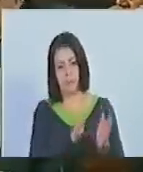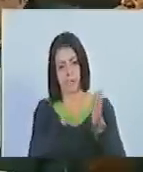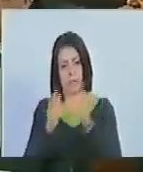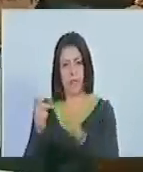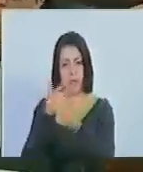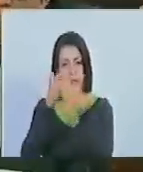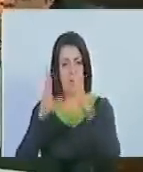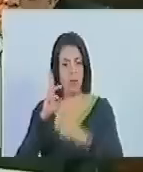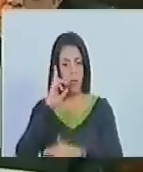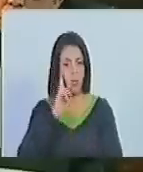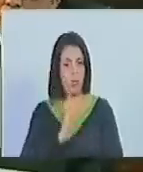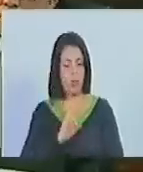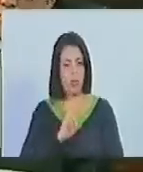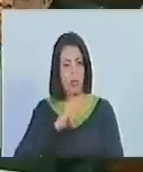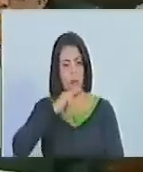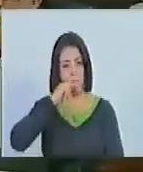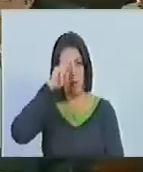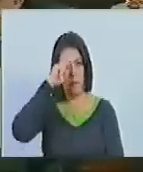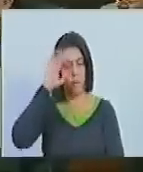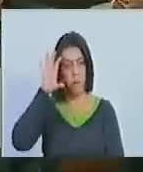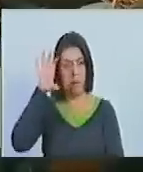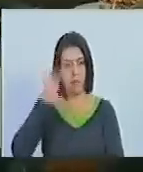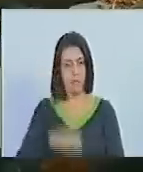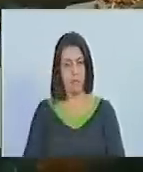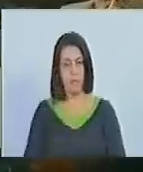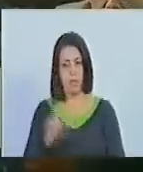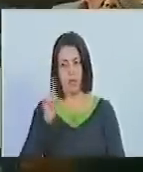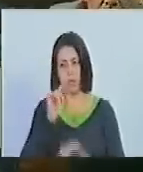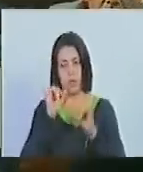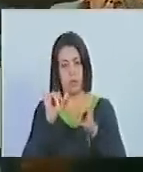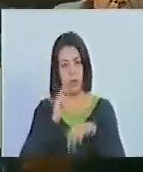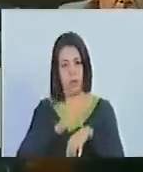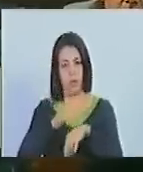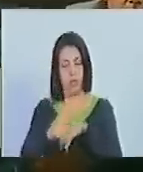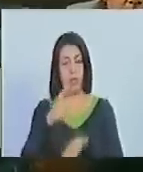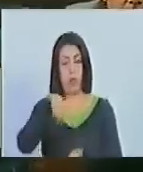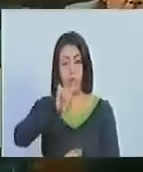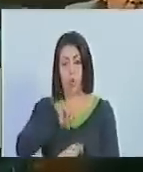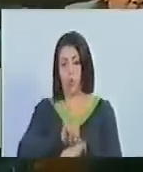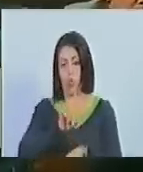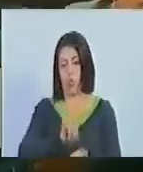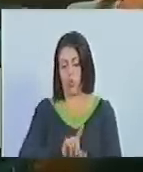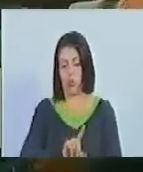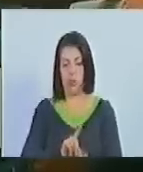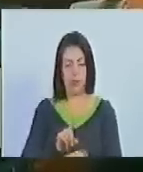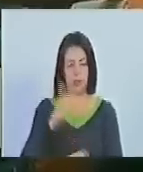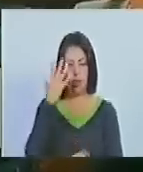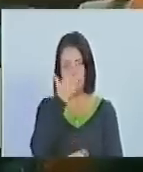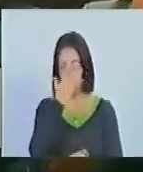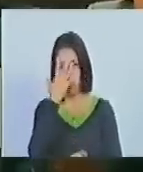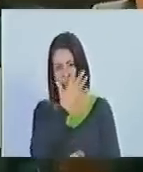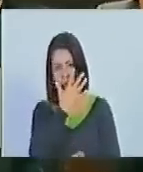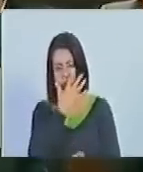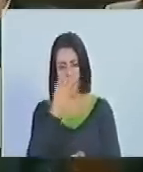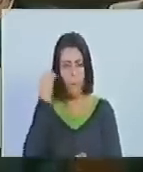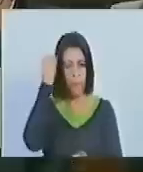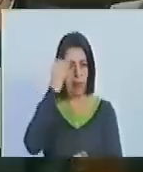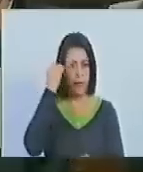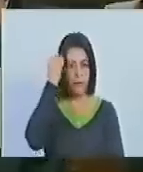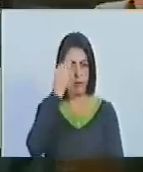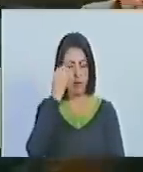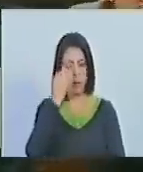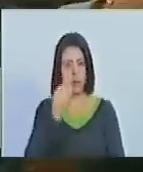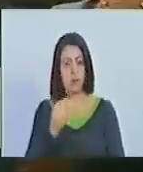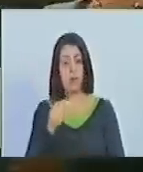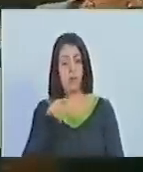libertador Simón Bolívar padre de la patria no en ese momento únicamente que estaba la disyuntiva de los pensamientos